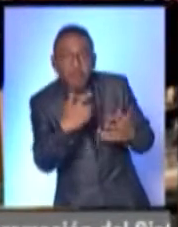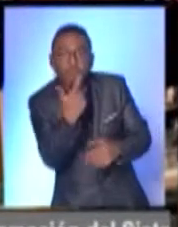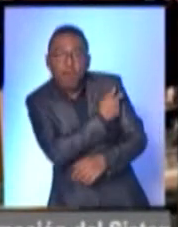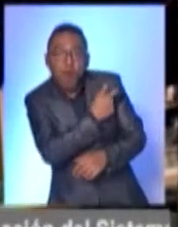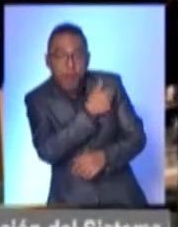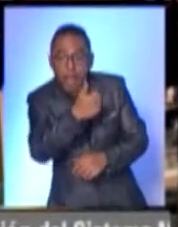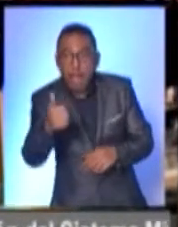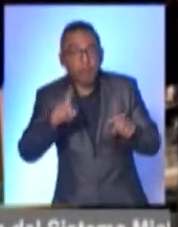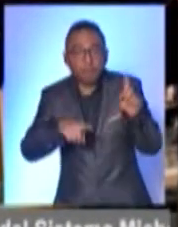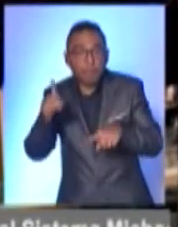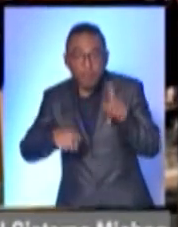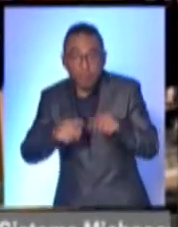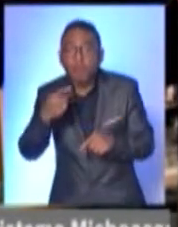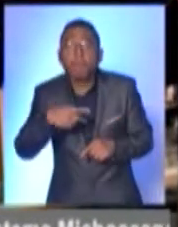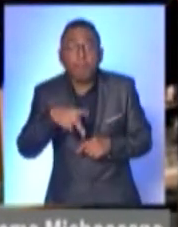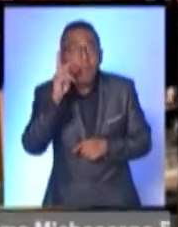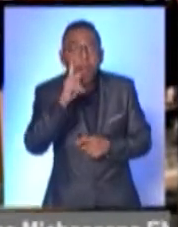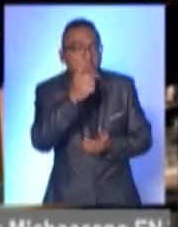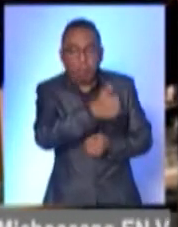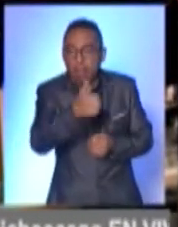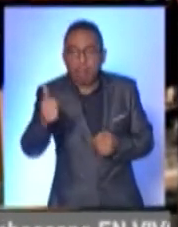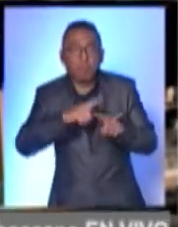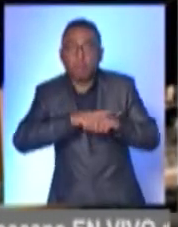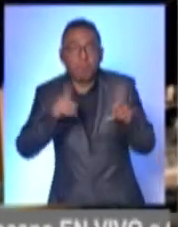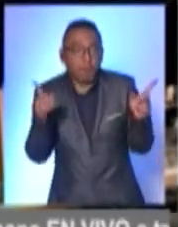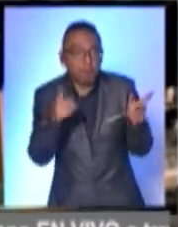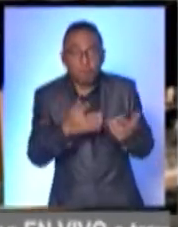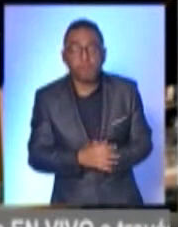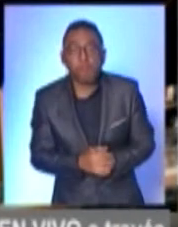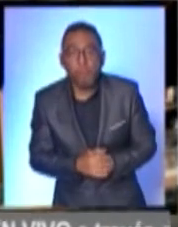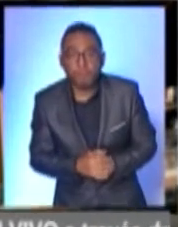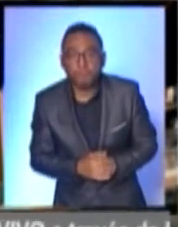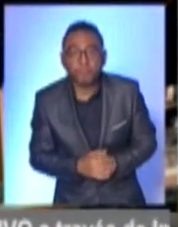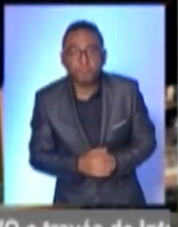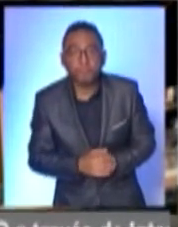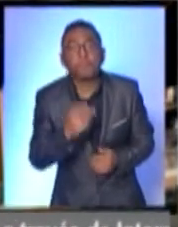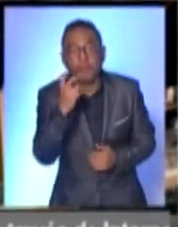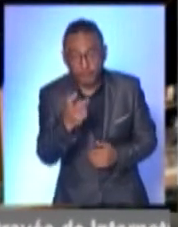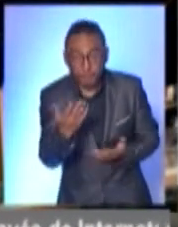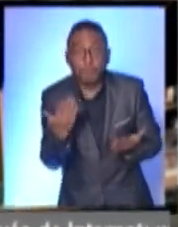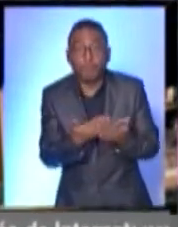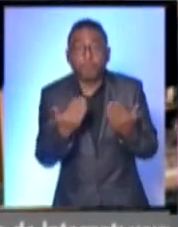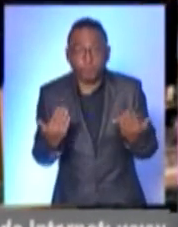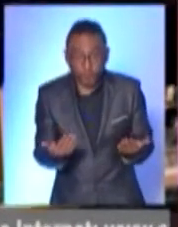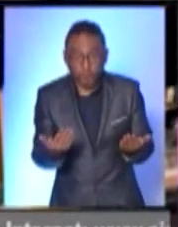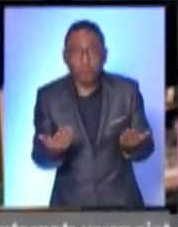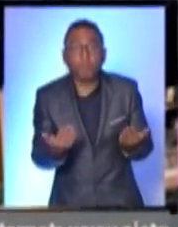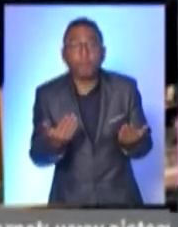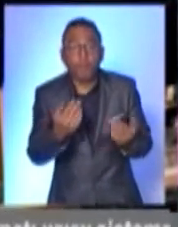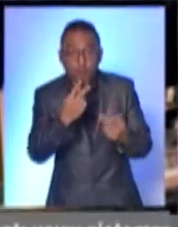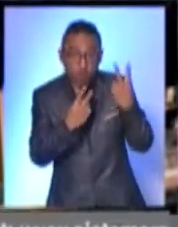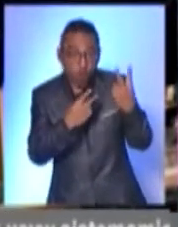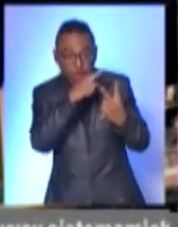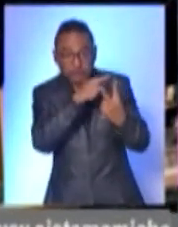respecto a sus placebos en cuestiones. Ahora, hay dos tipos de eficacia.